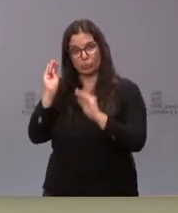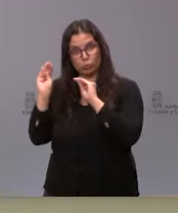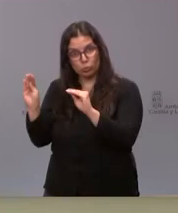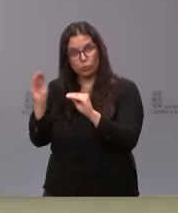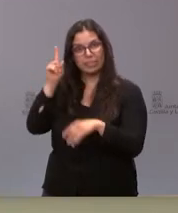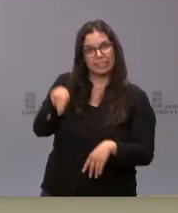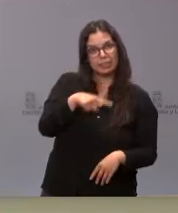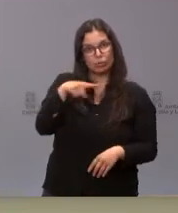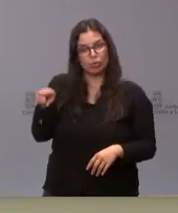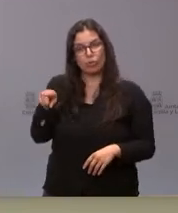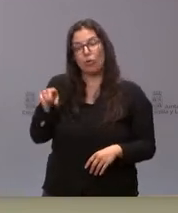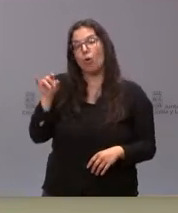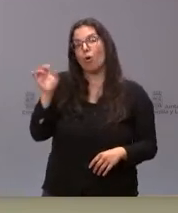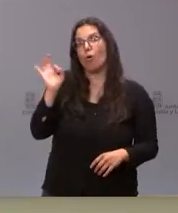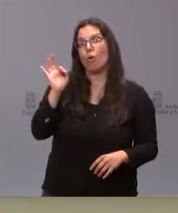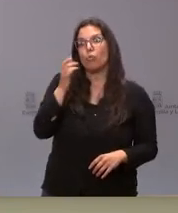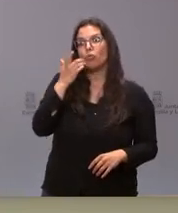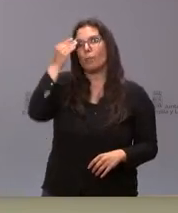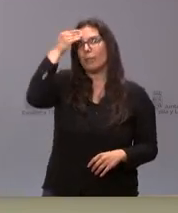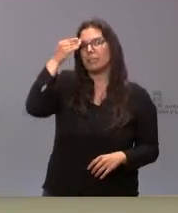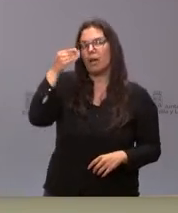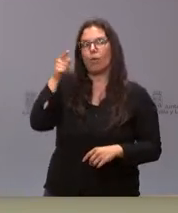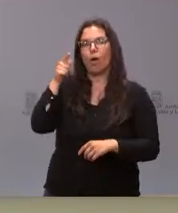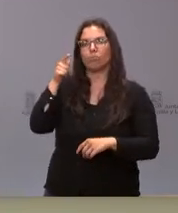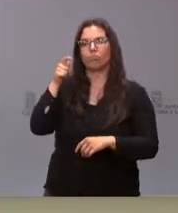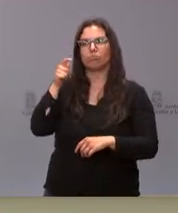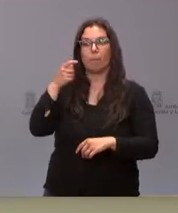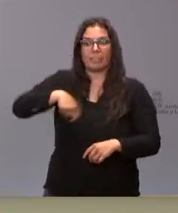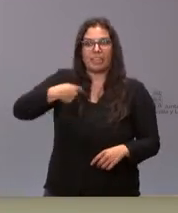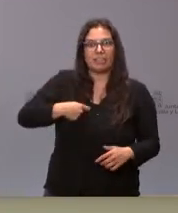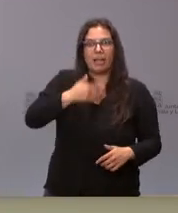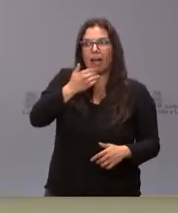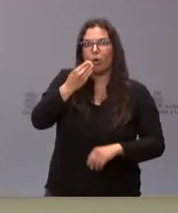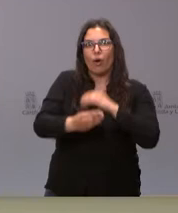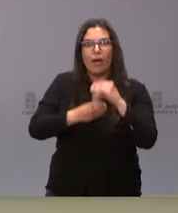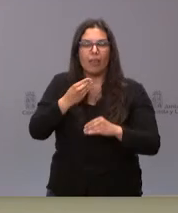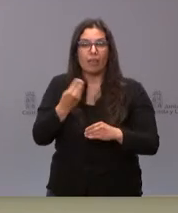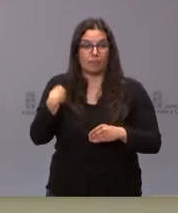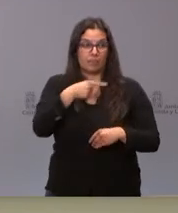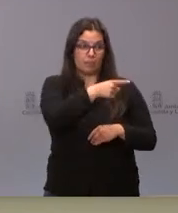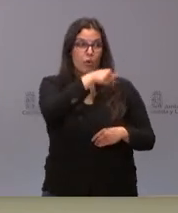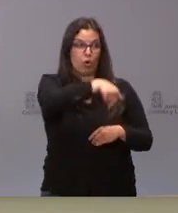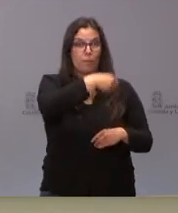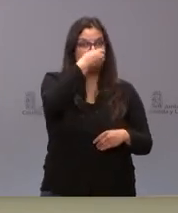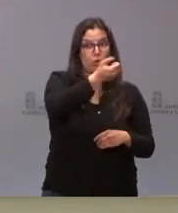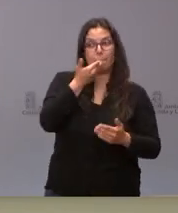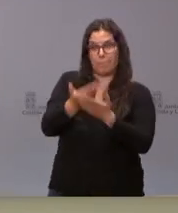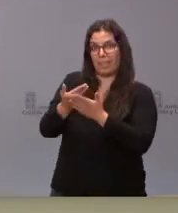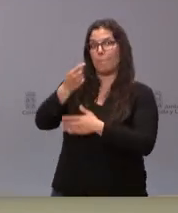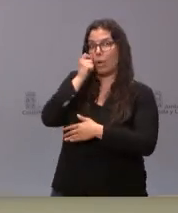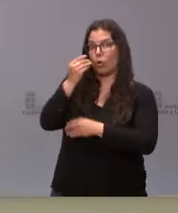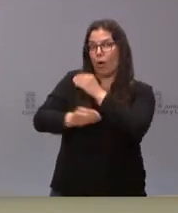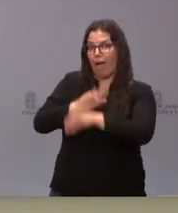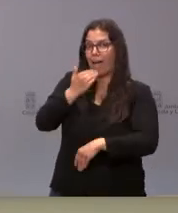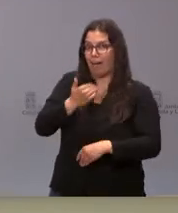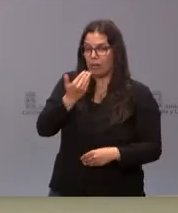si piensa tomar medidas por lo menos el presidente como ha solicitado hoy el PSOE que en concreto